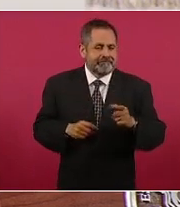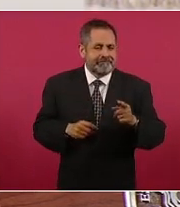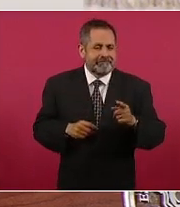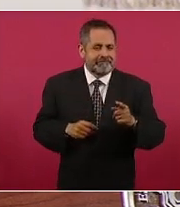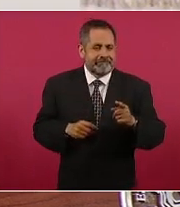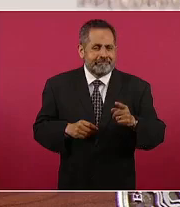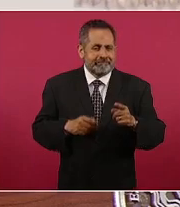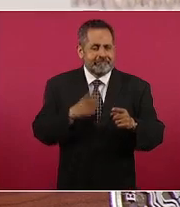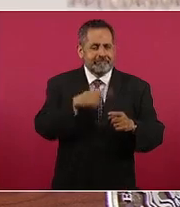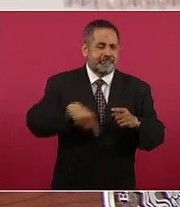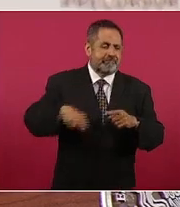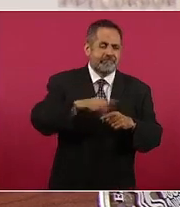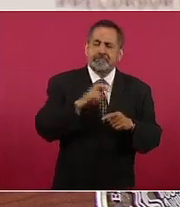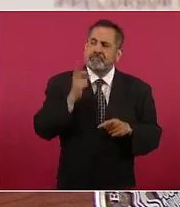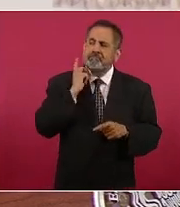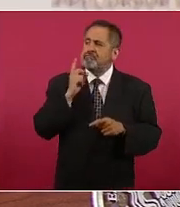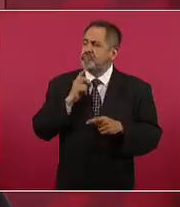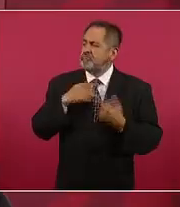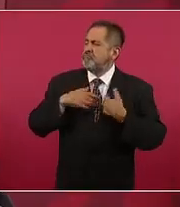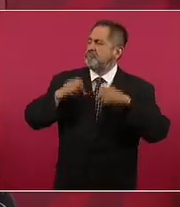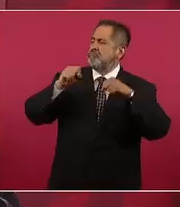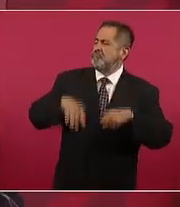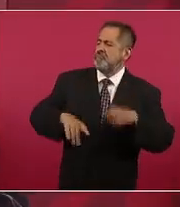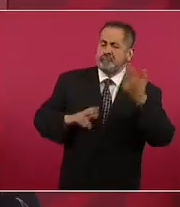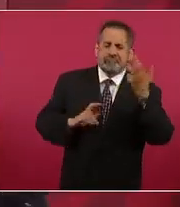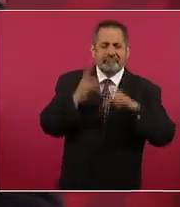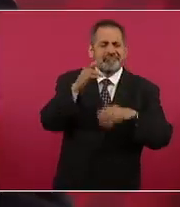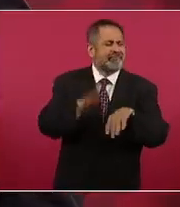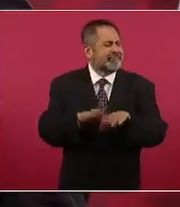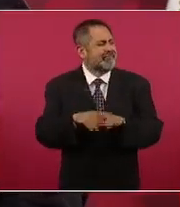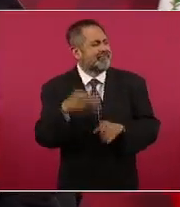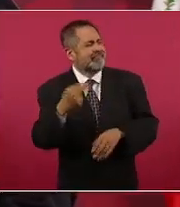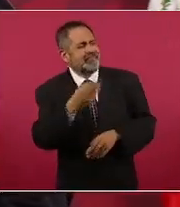legislación ¿cómo le llaman?